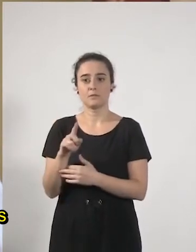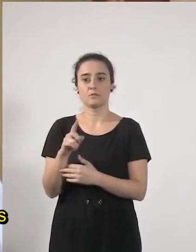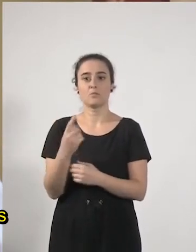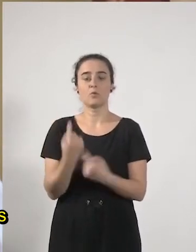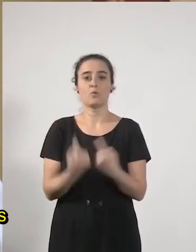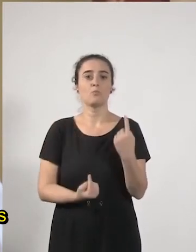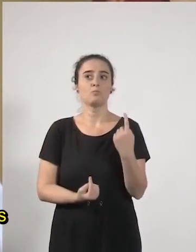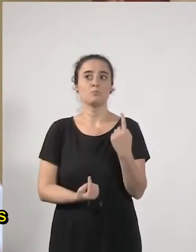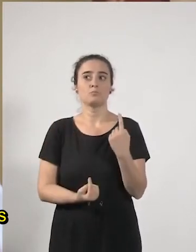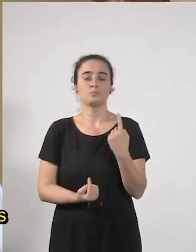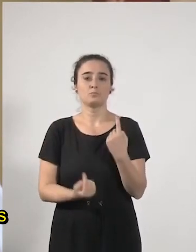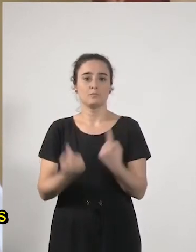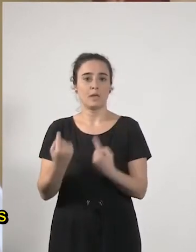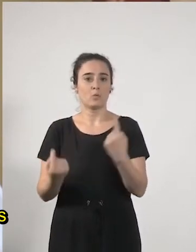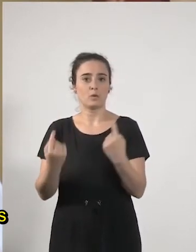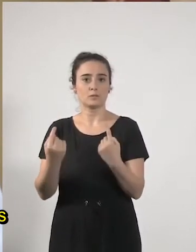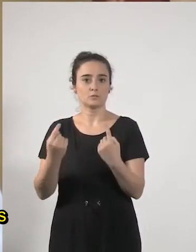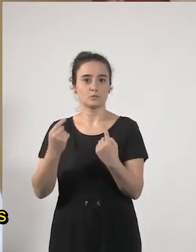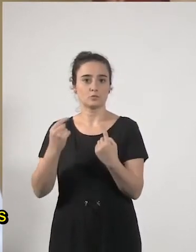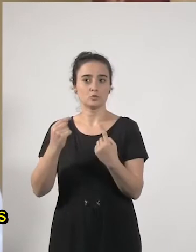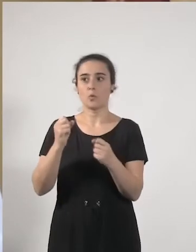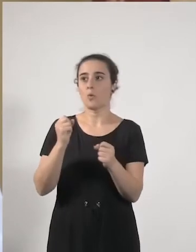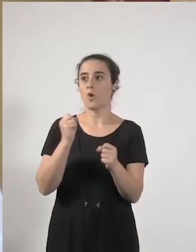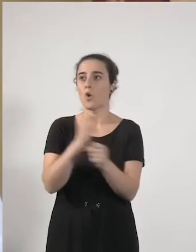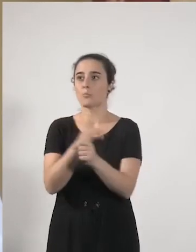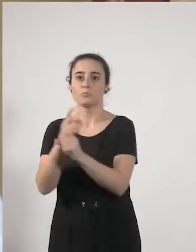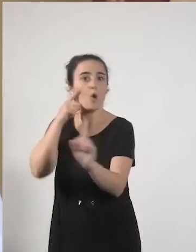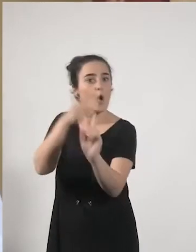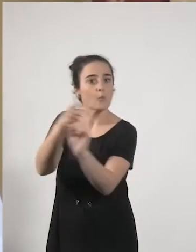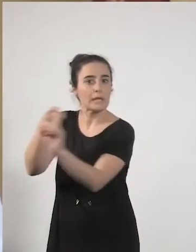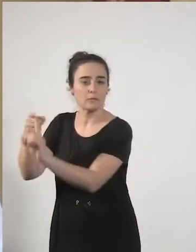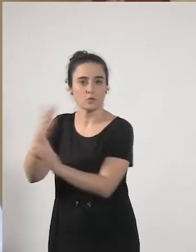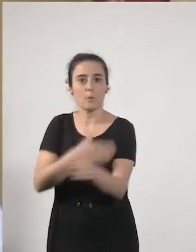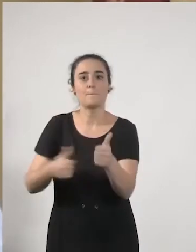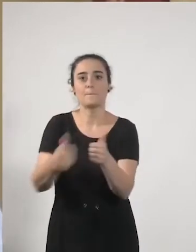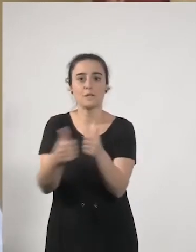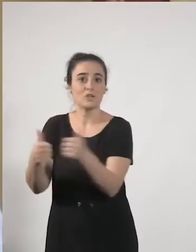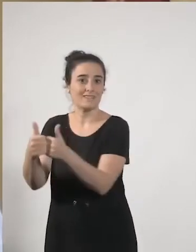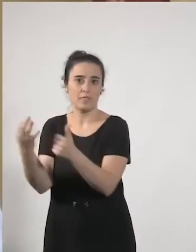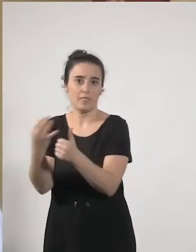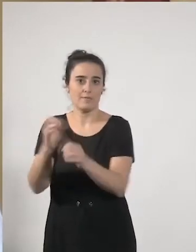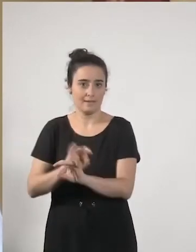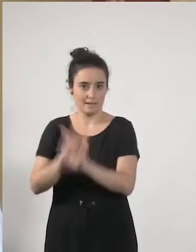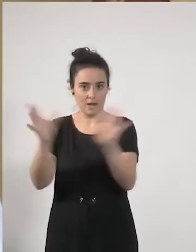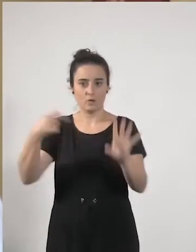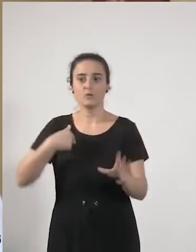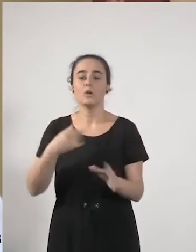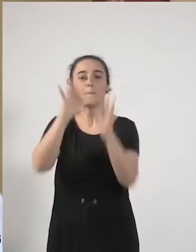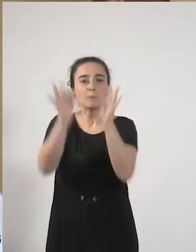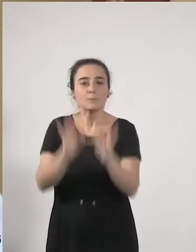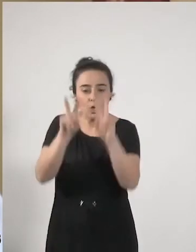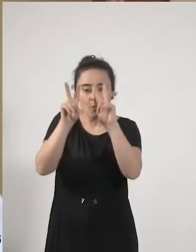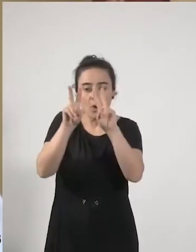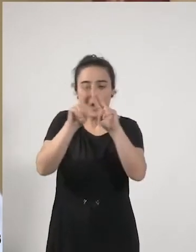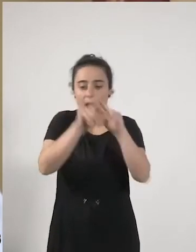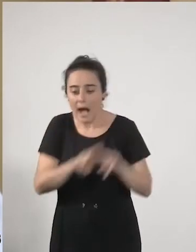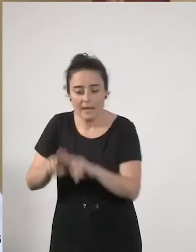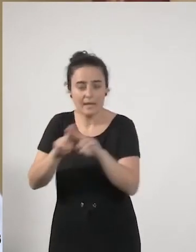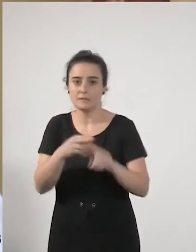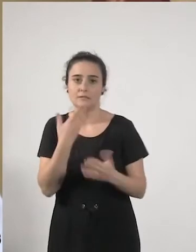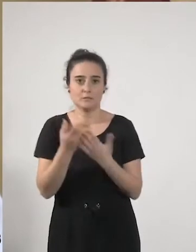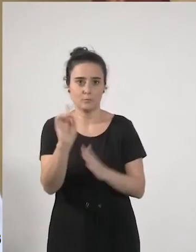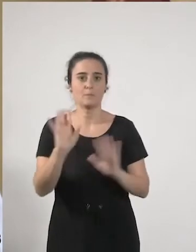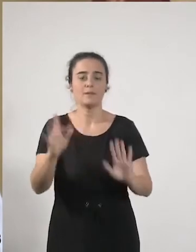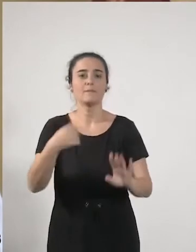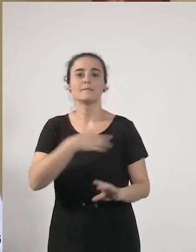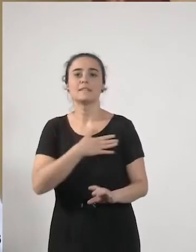de metas prioritarias no os voy a pedir un análisis de presupuesto pero si me gustaría que